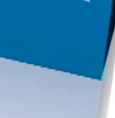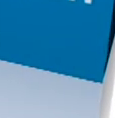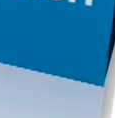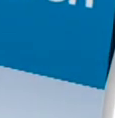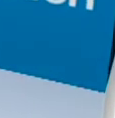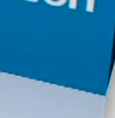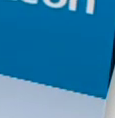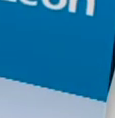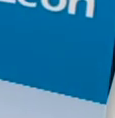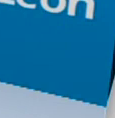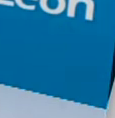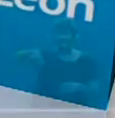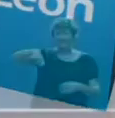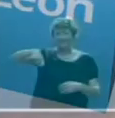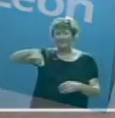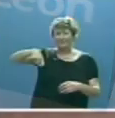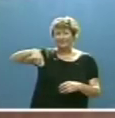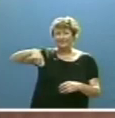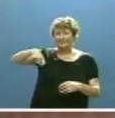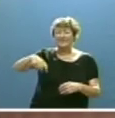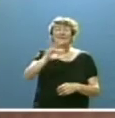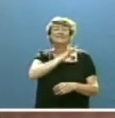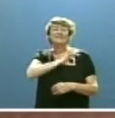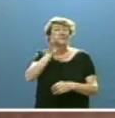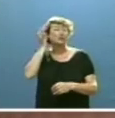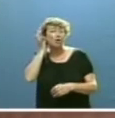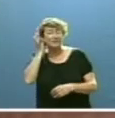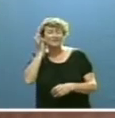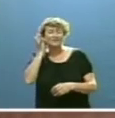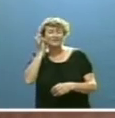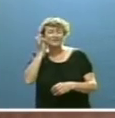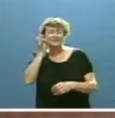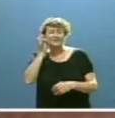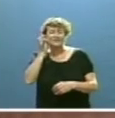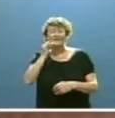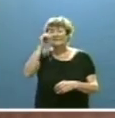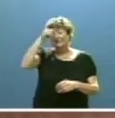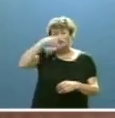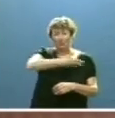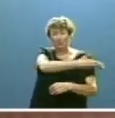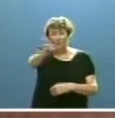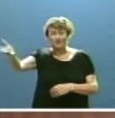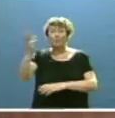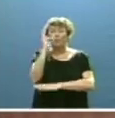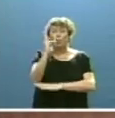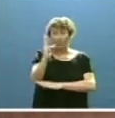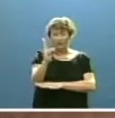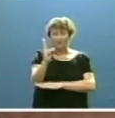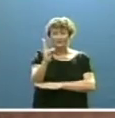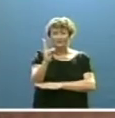Música Señoras y señores procuradores, señores,